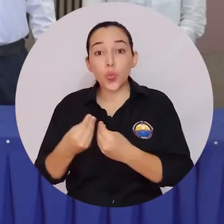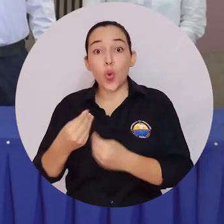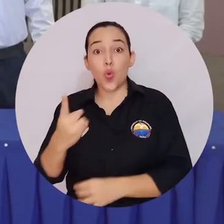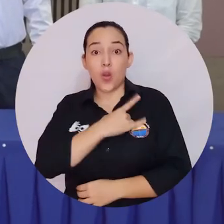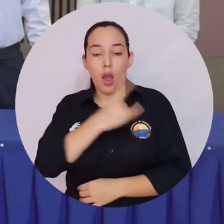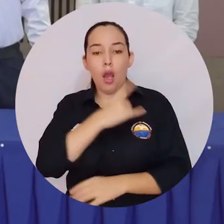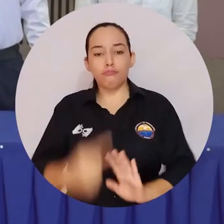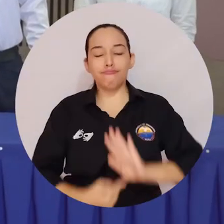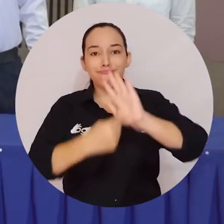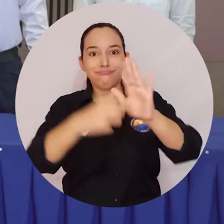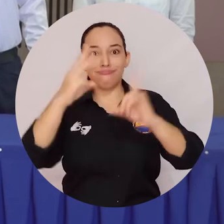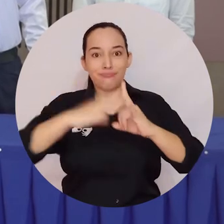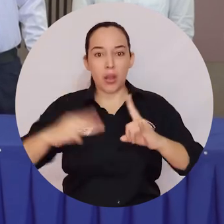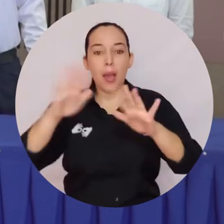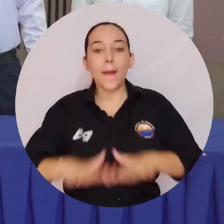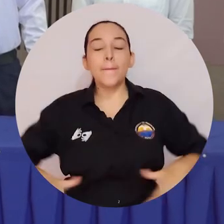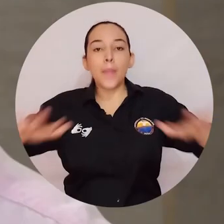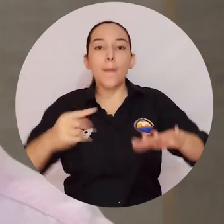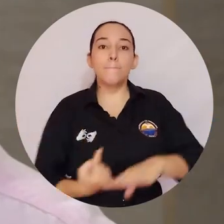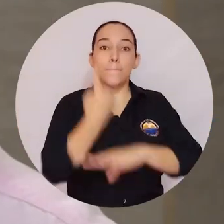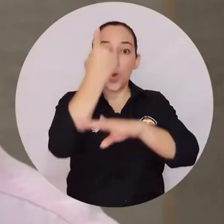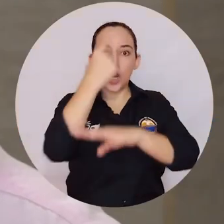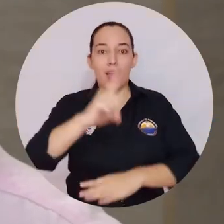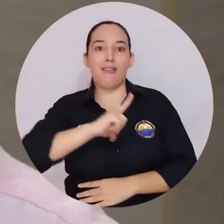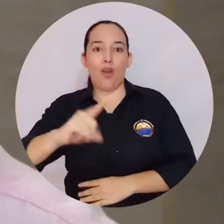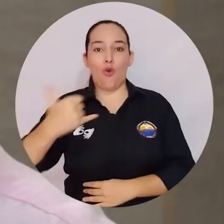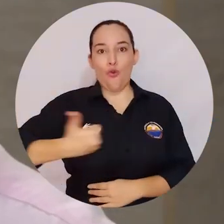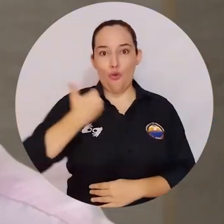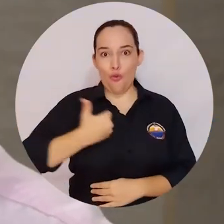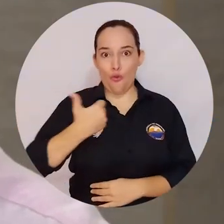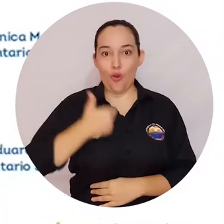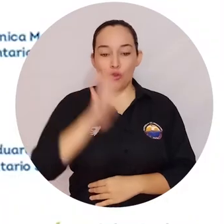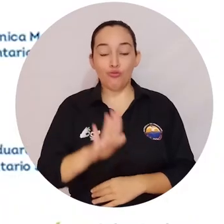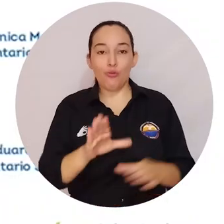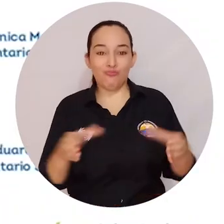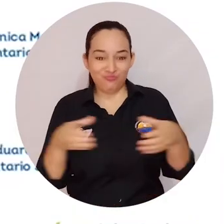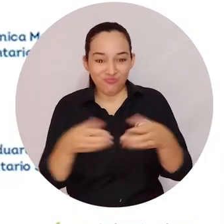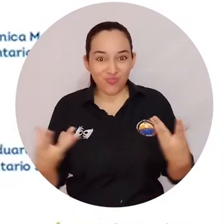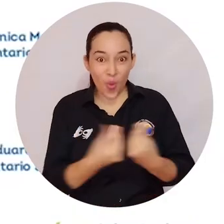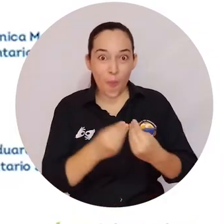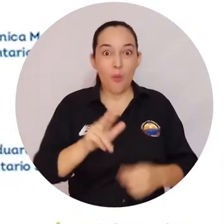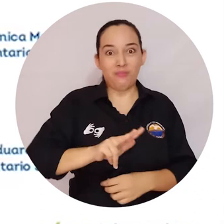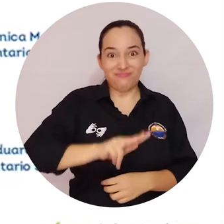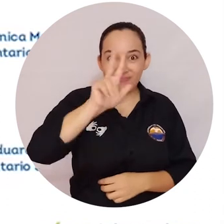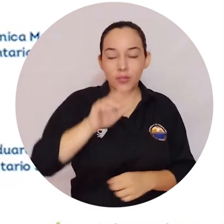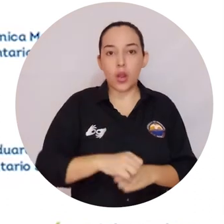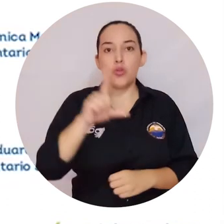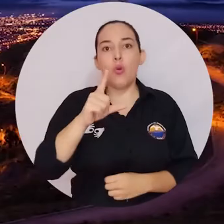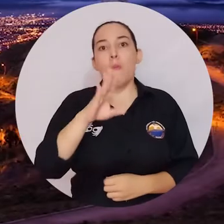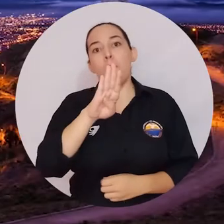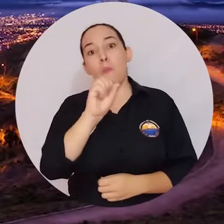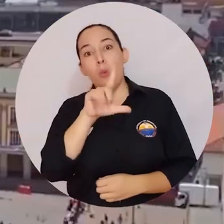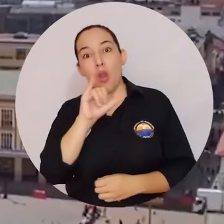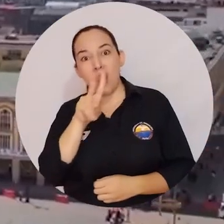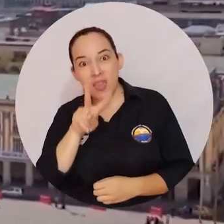representará esta Casa de Estudios Superiores en el Espacio de Formación Política y Liderazgo Juvenil del Parlamento Andino, el cual es un órgano que integra a